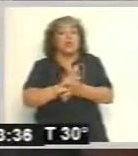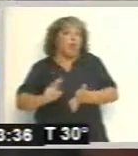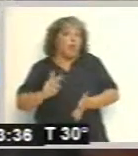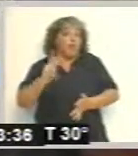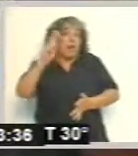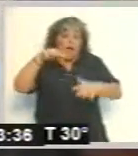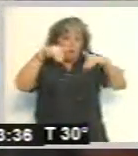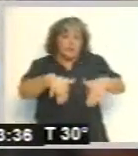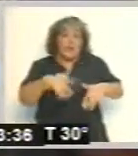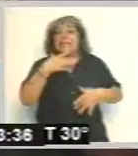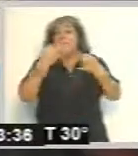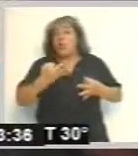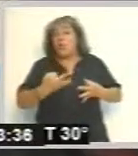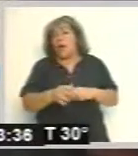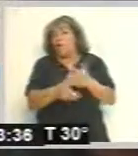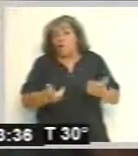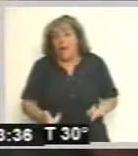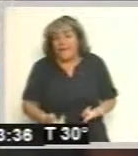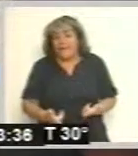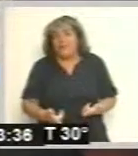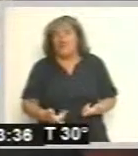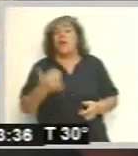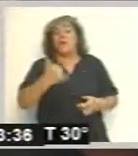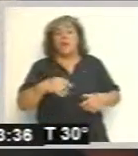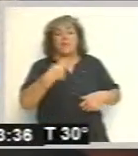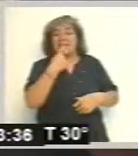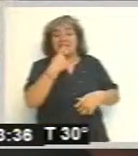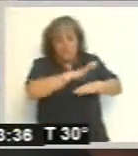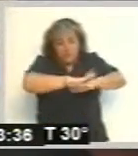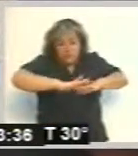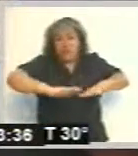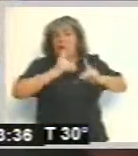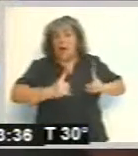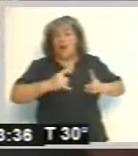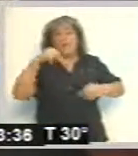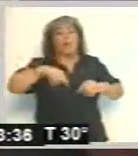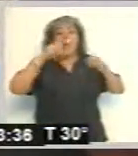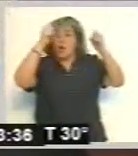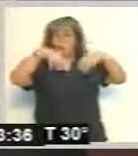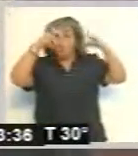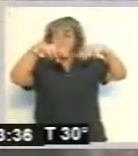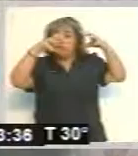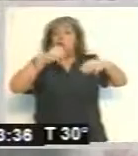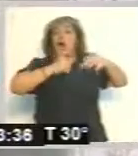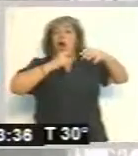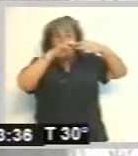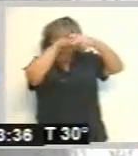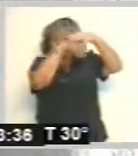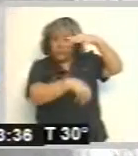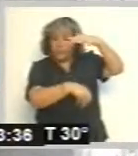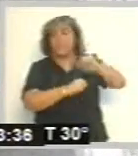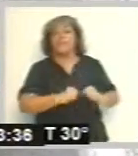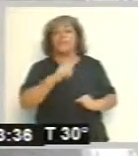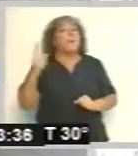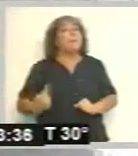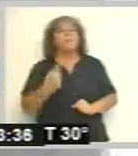son seguras, han puesto vigas de apoyo e inclusive ahora llovió estos días y llovió todo adentro. Una de las